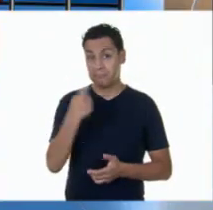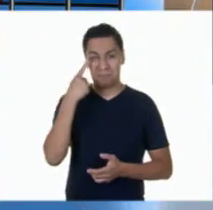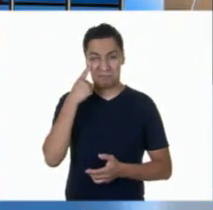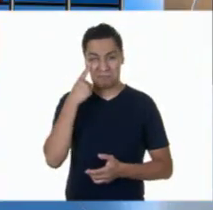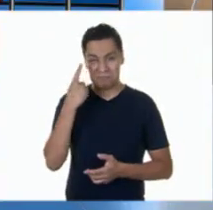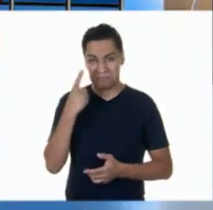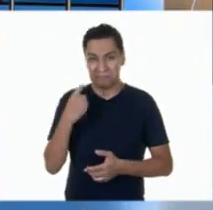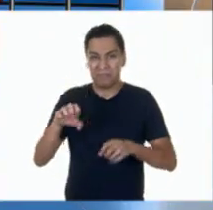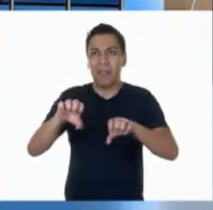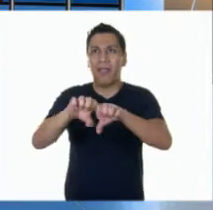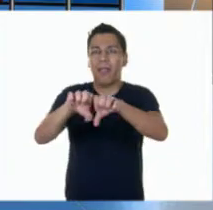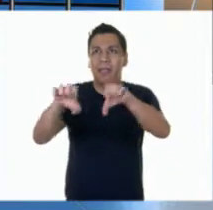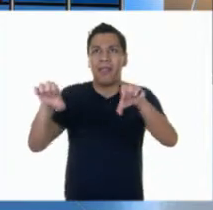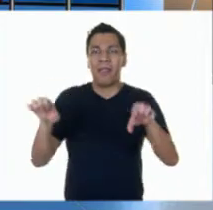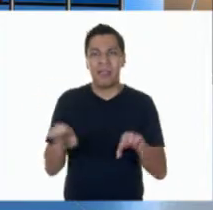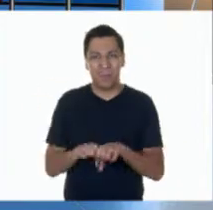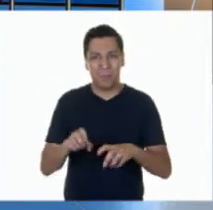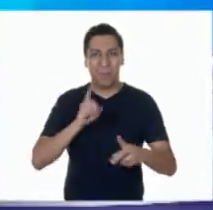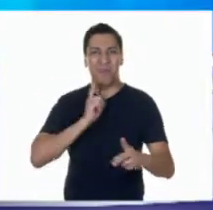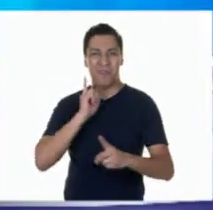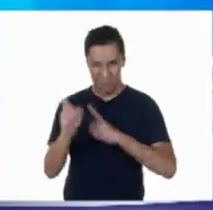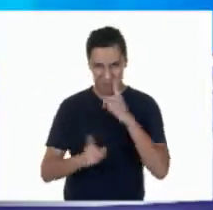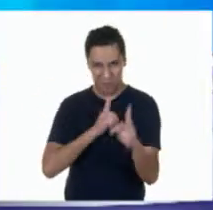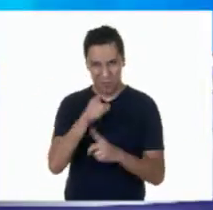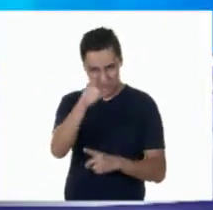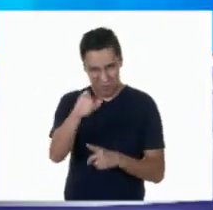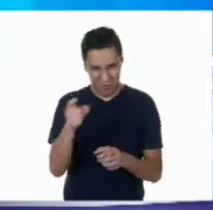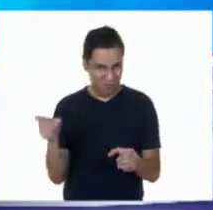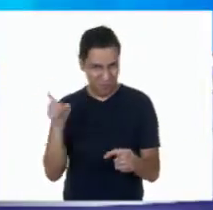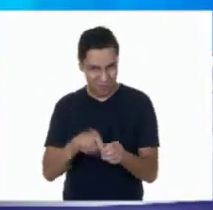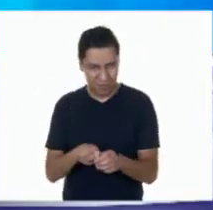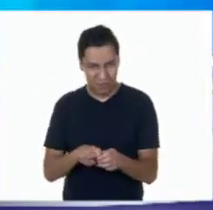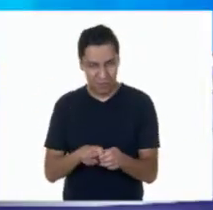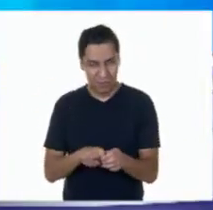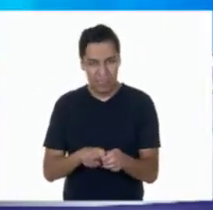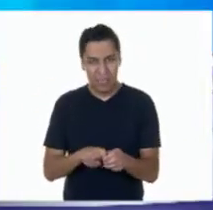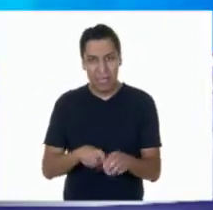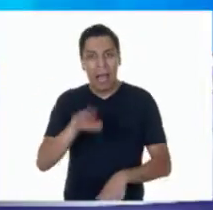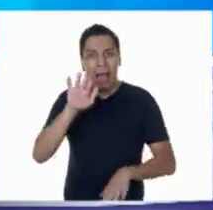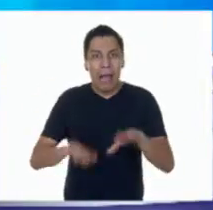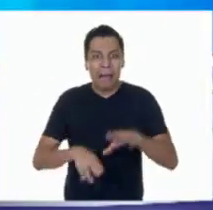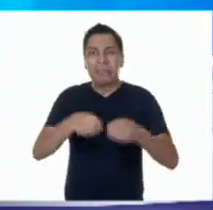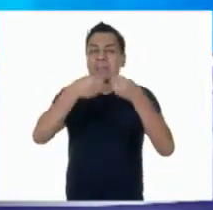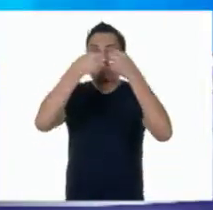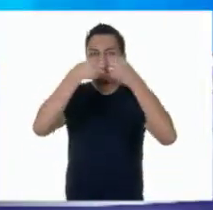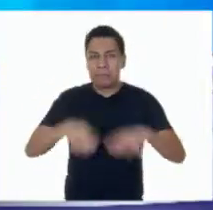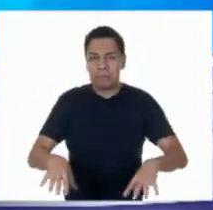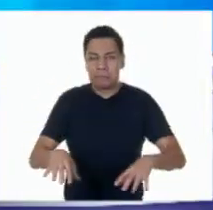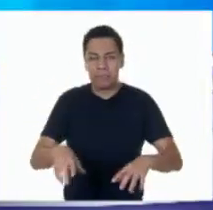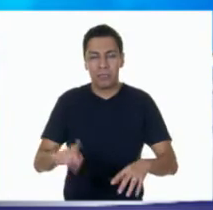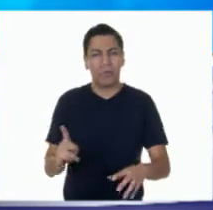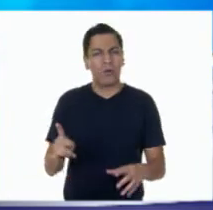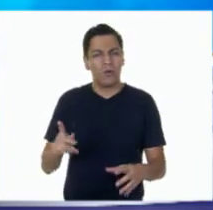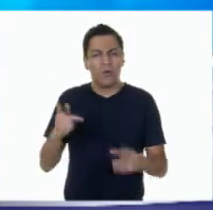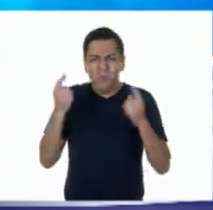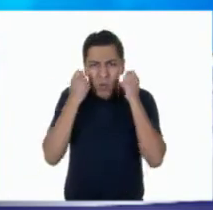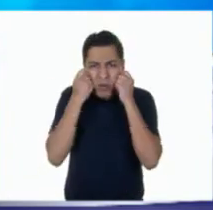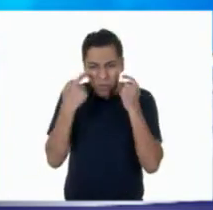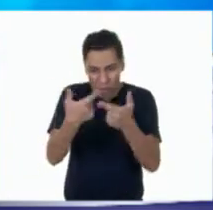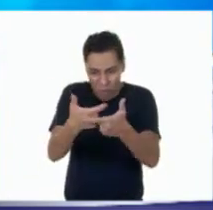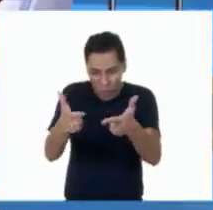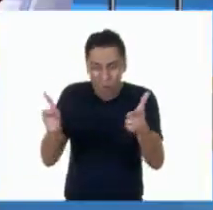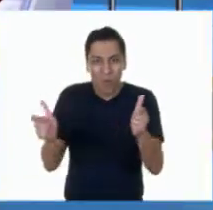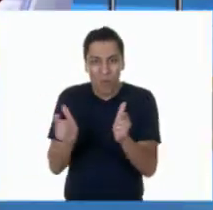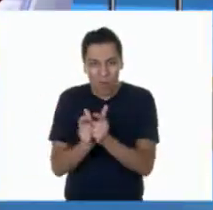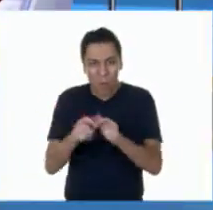de ello es cuando practicamos un deporte. Es impresionante cómo a partir de la motivación podemos cambiar nuestro estado de